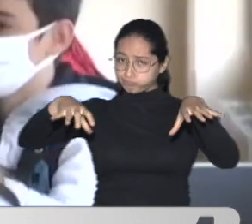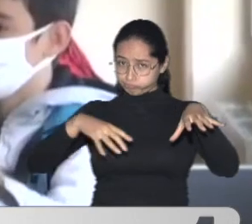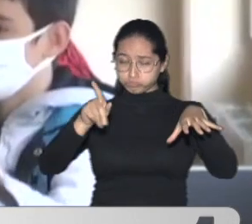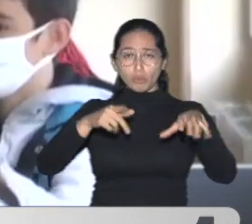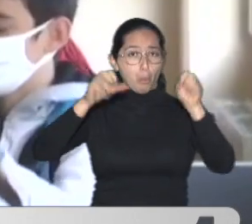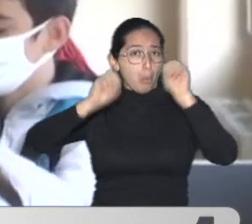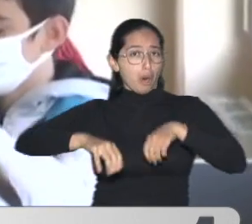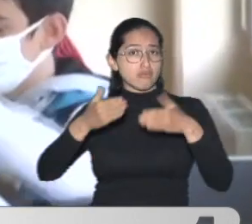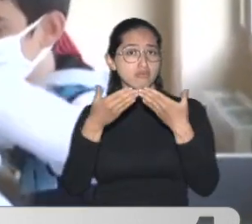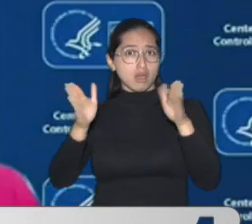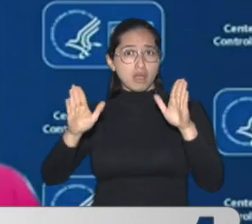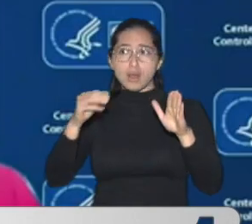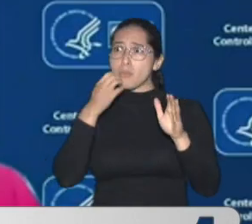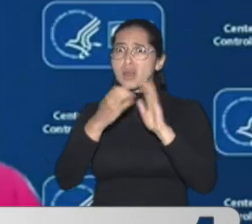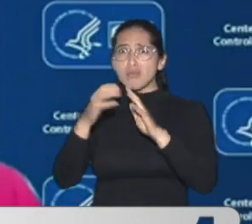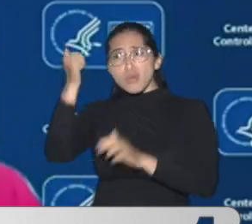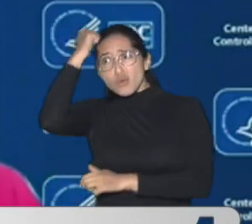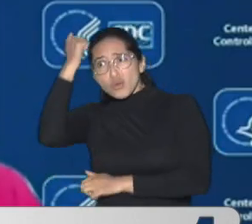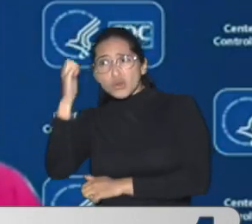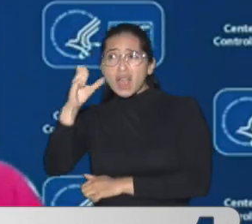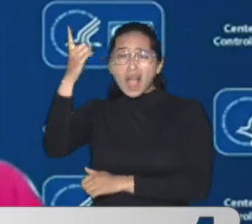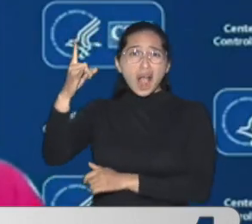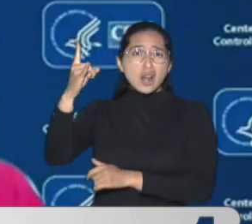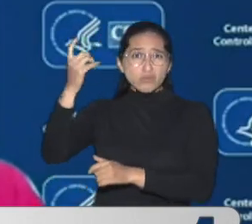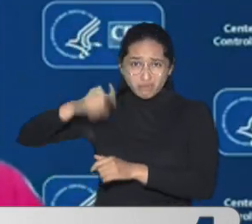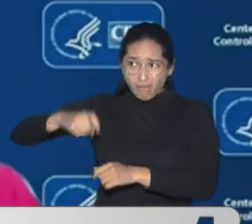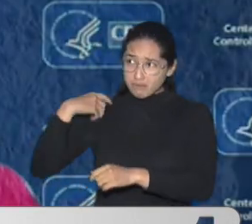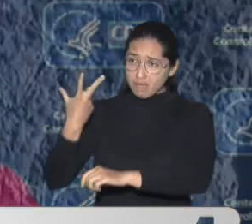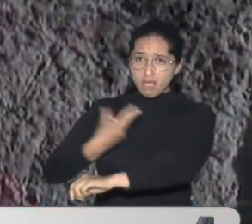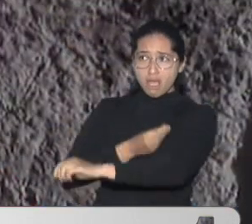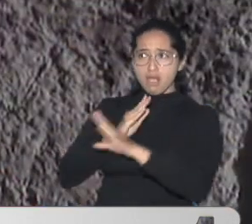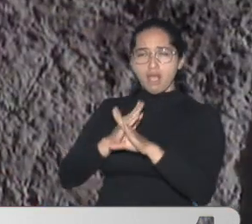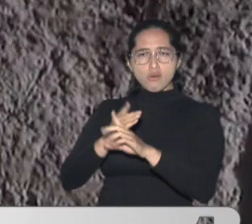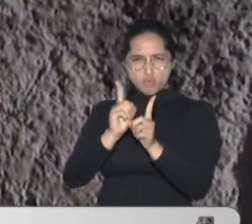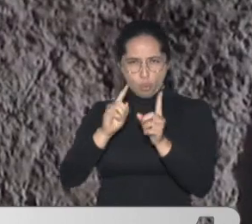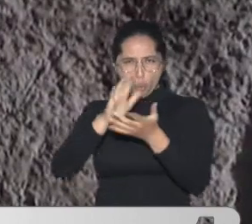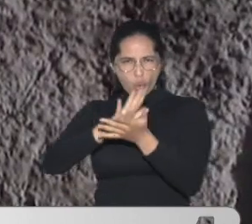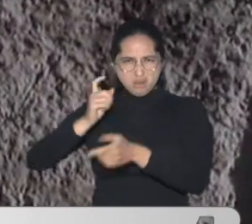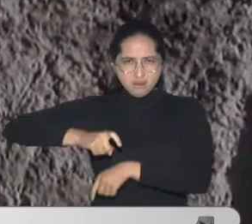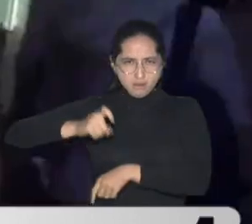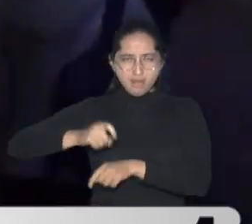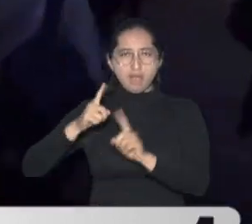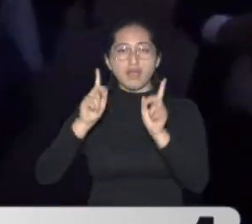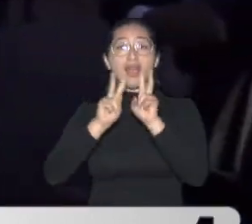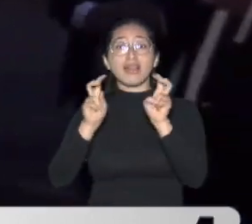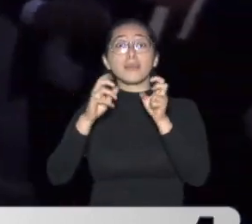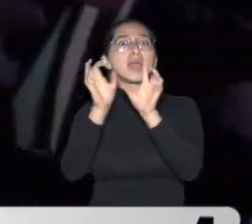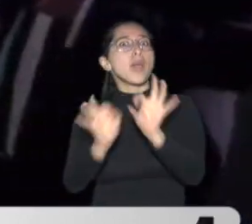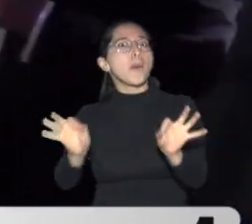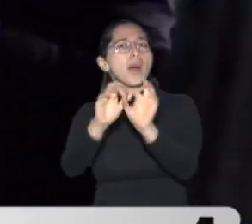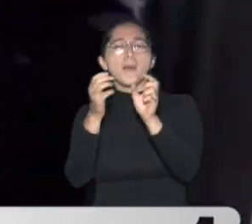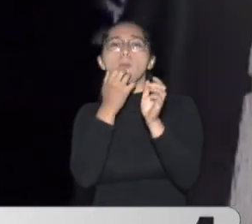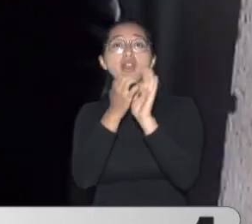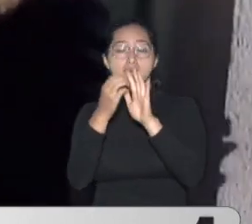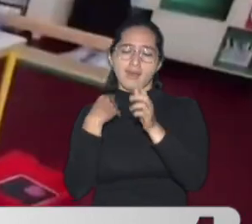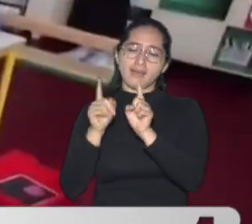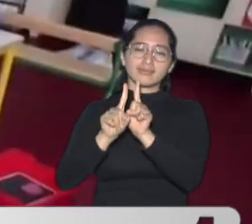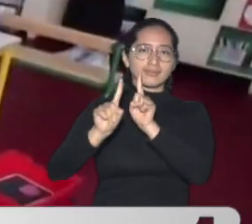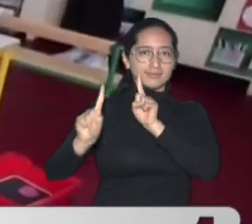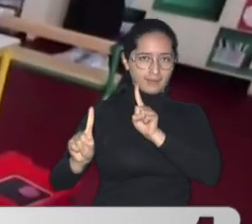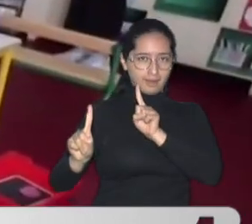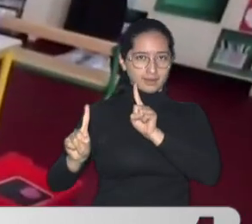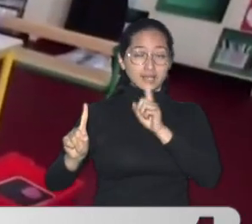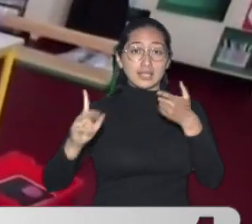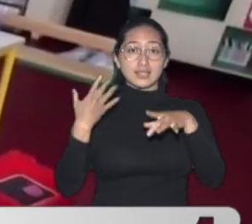De vacunar A los profesores La directora De los CDC Cito datos Que muestran Que el distanciamiento Social Y el uso De tapabocas